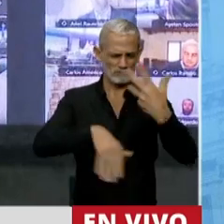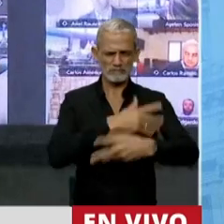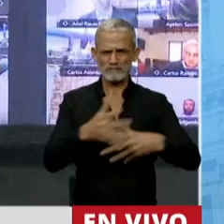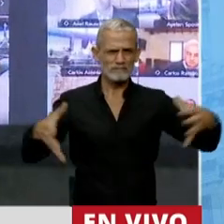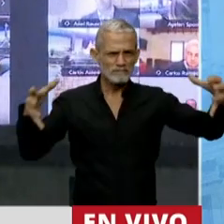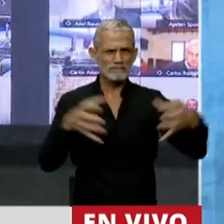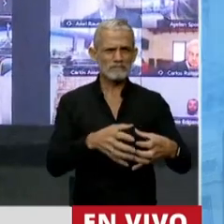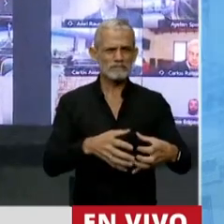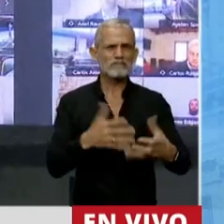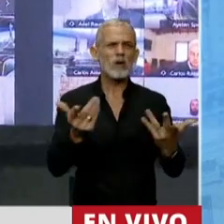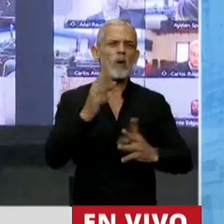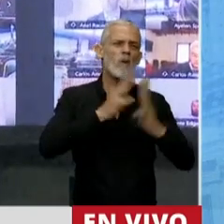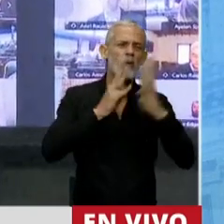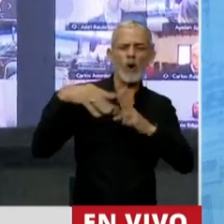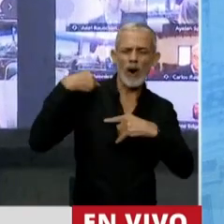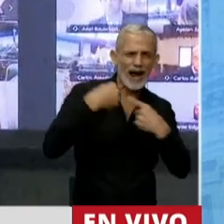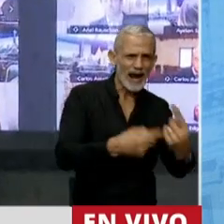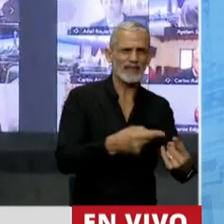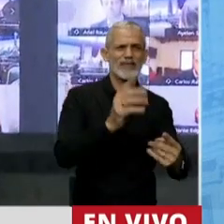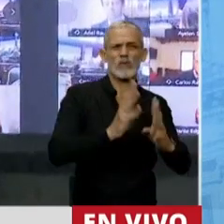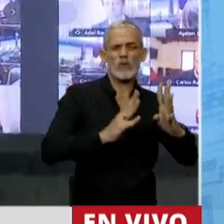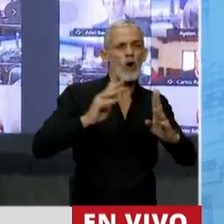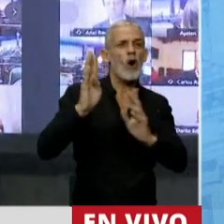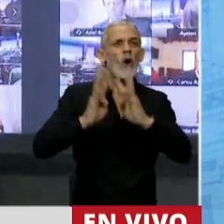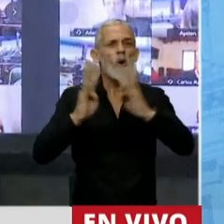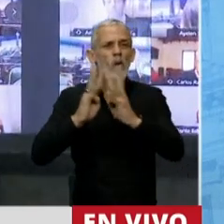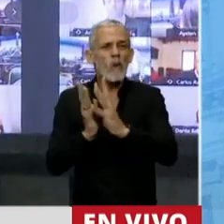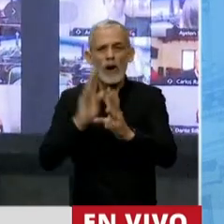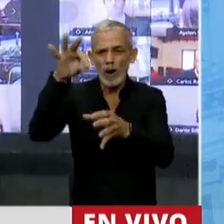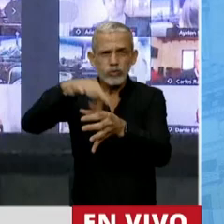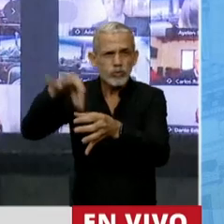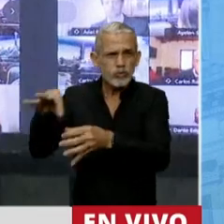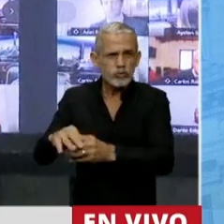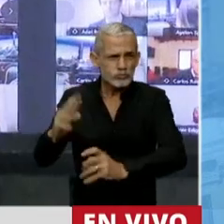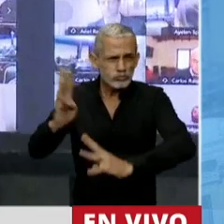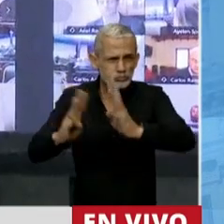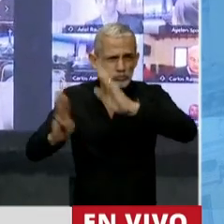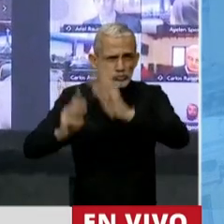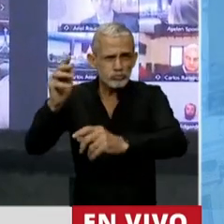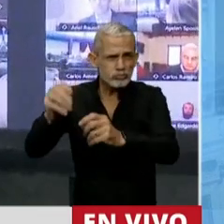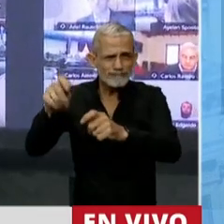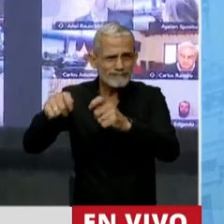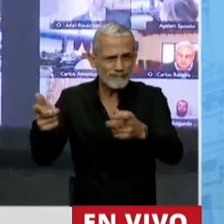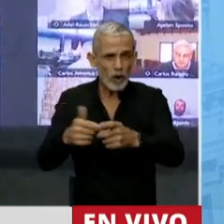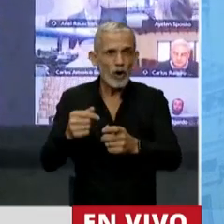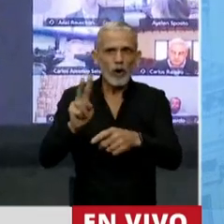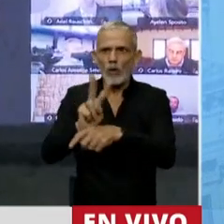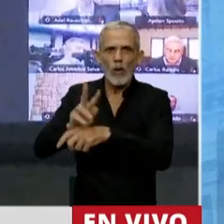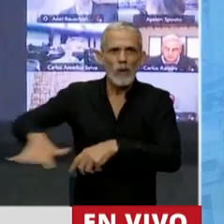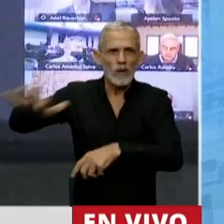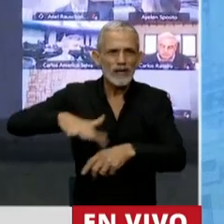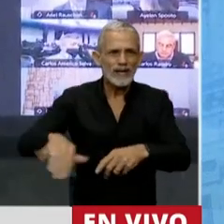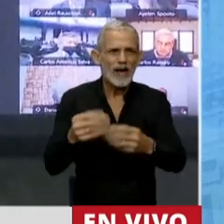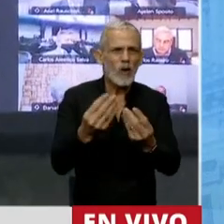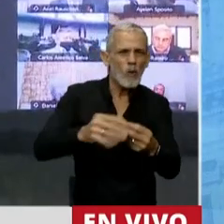berenjenal a los bosques nativos, a los bosques implantados, a las áreas protegidas, a los